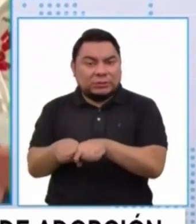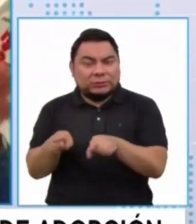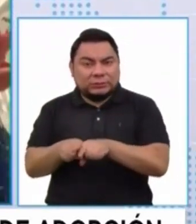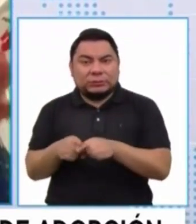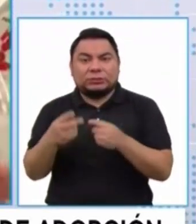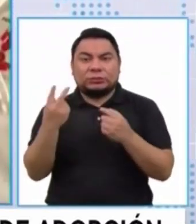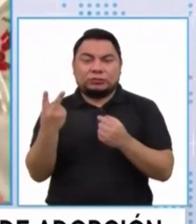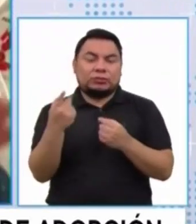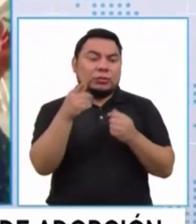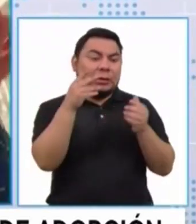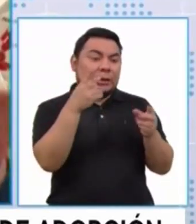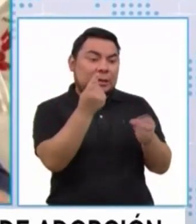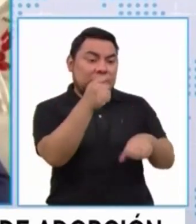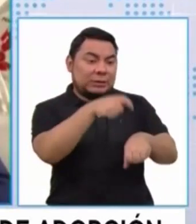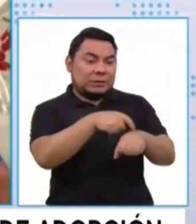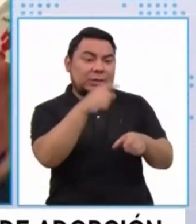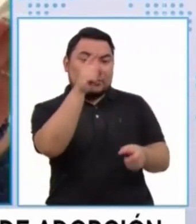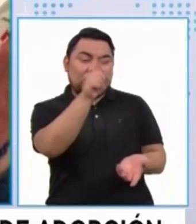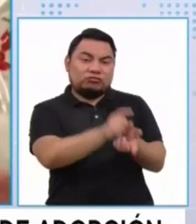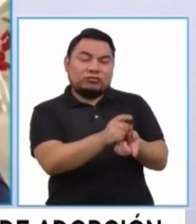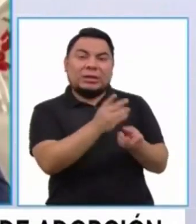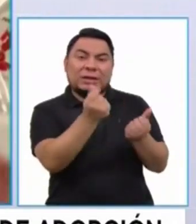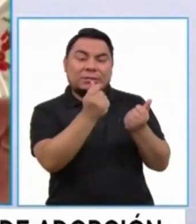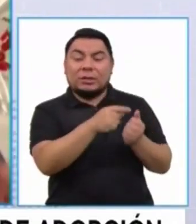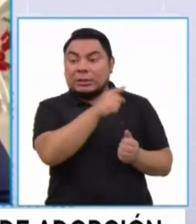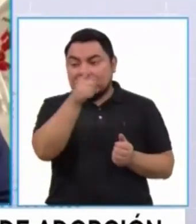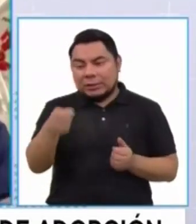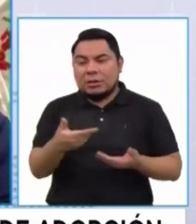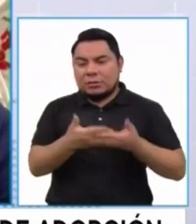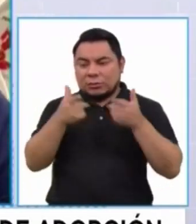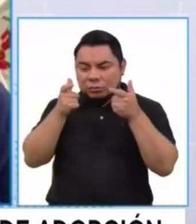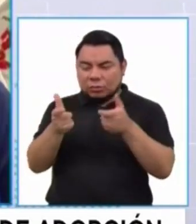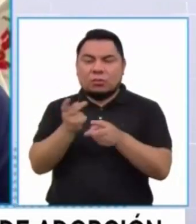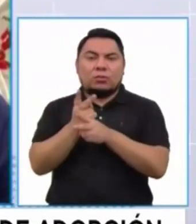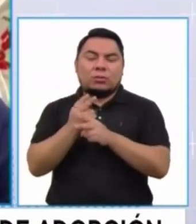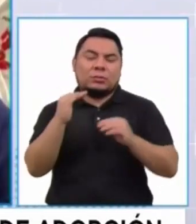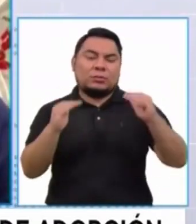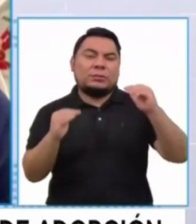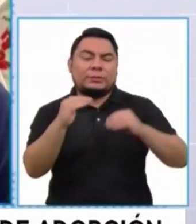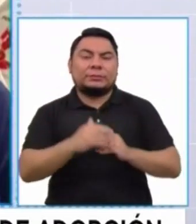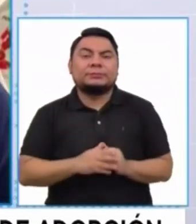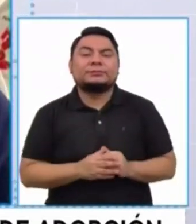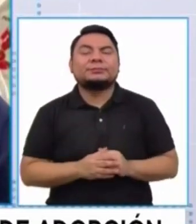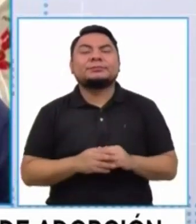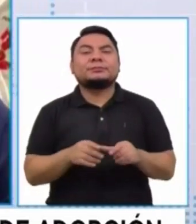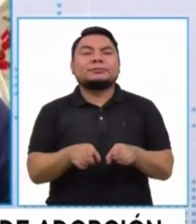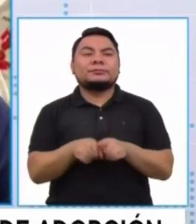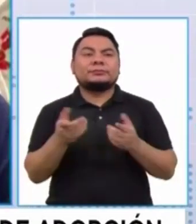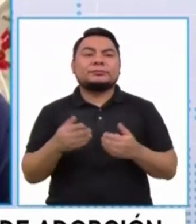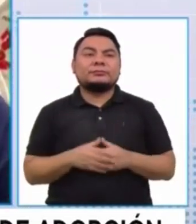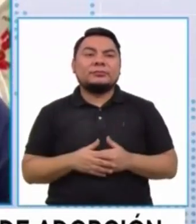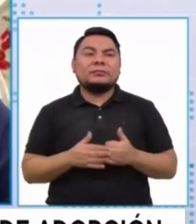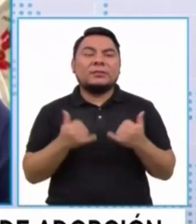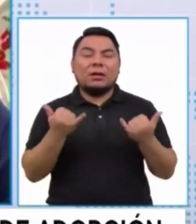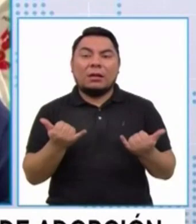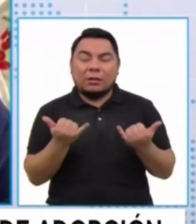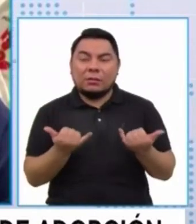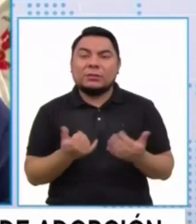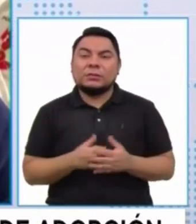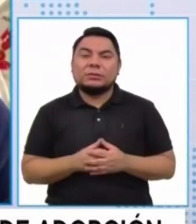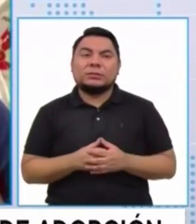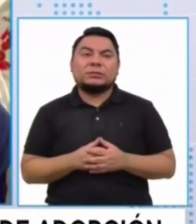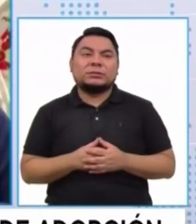Hay que hacer allí un balanzo. Los juicios actualmente,